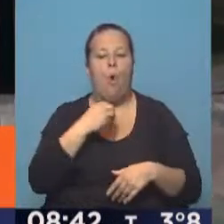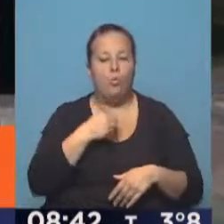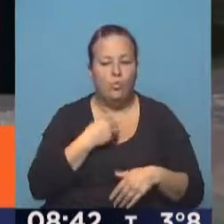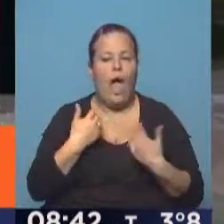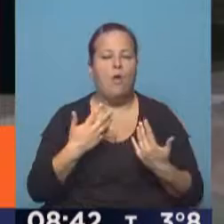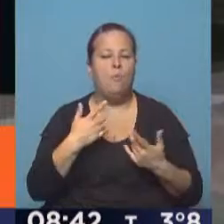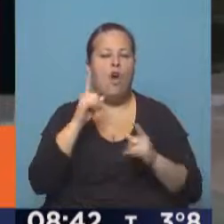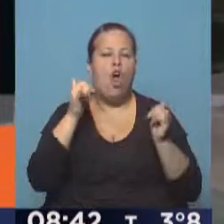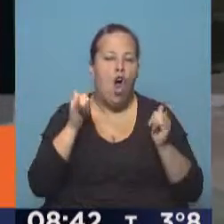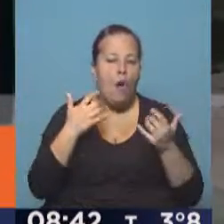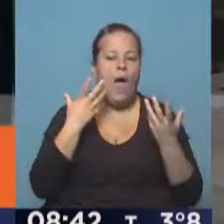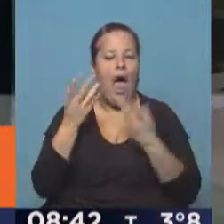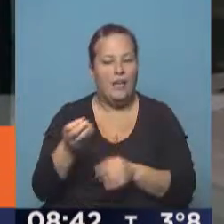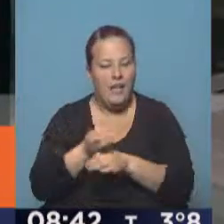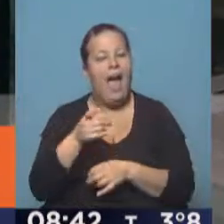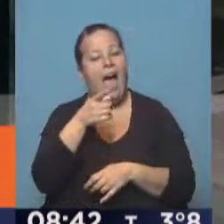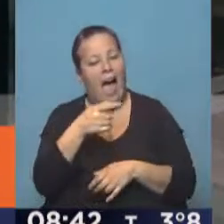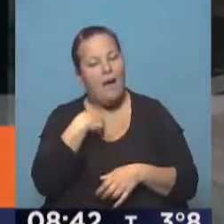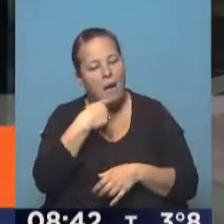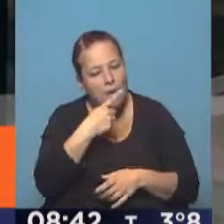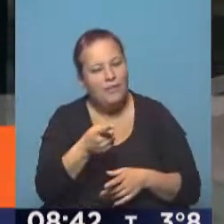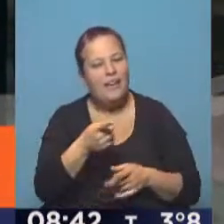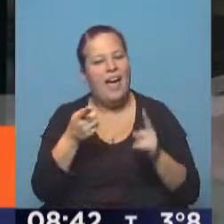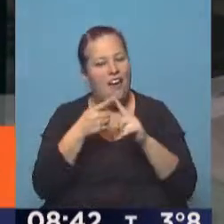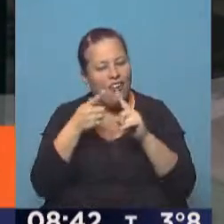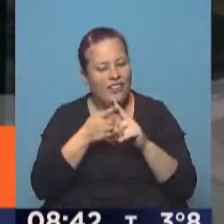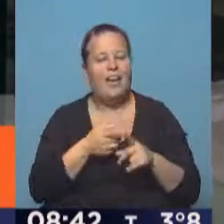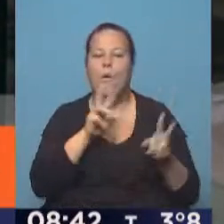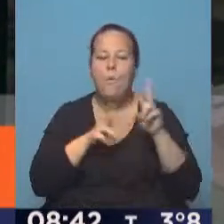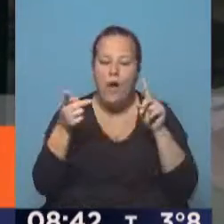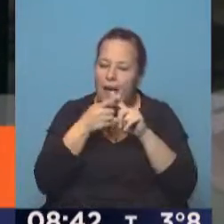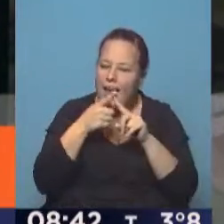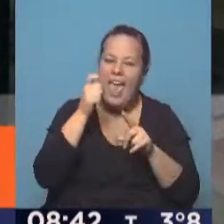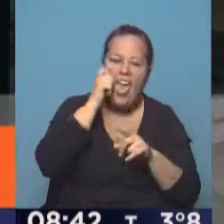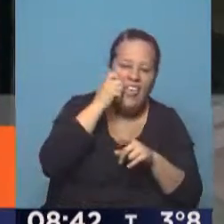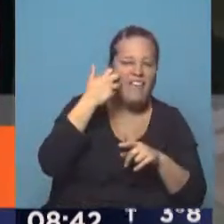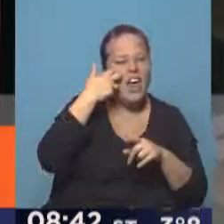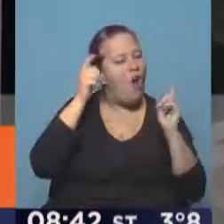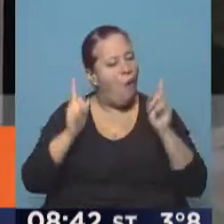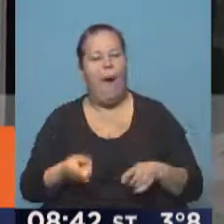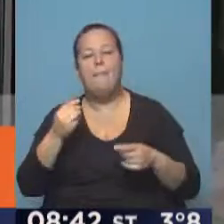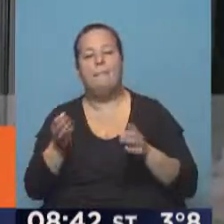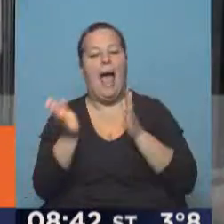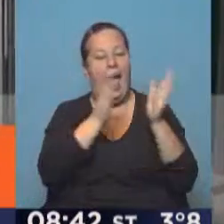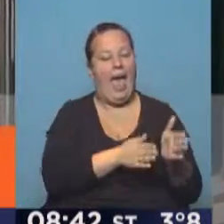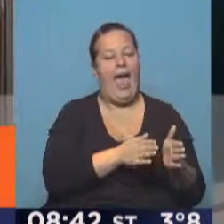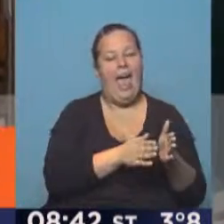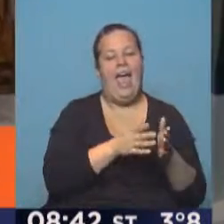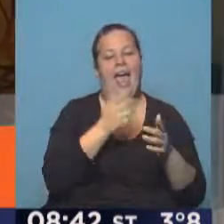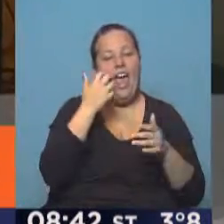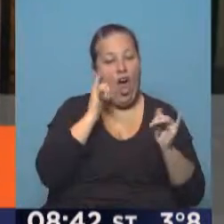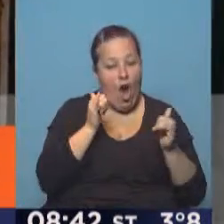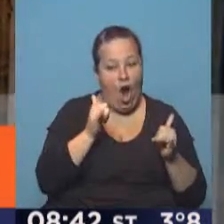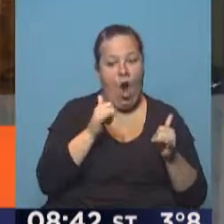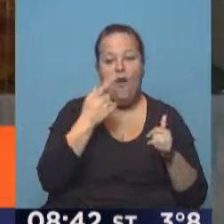van a tener algún joven que lo pueda asistir a algún tema. Buscando la relación intergeneracional para que esa otra parte de la generación